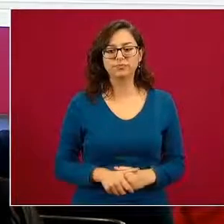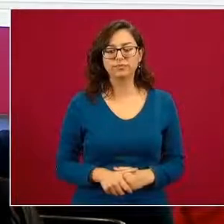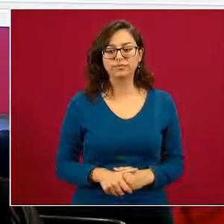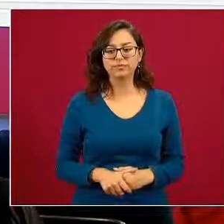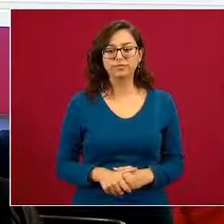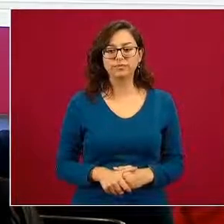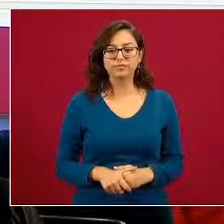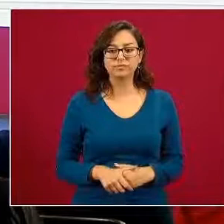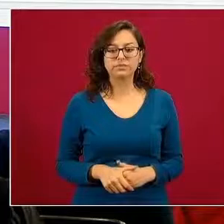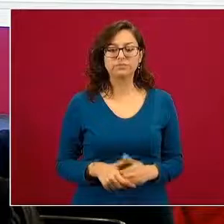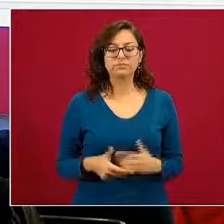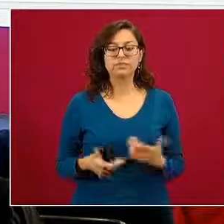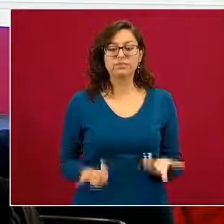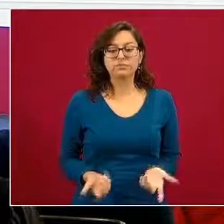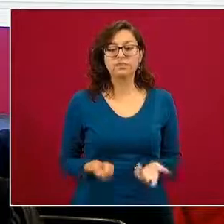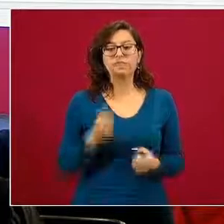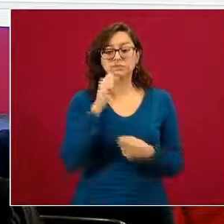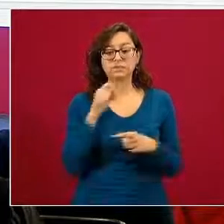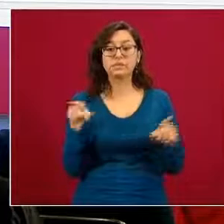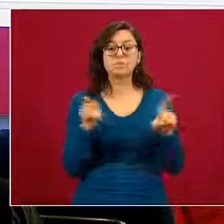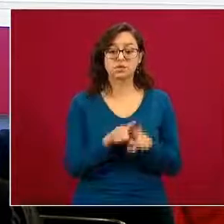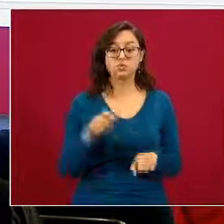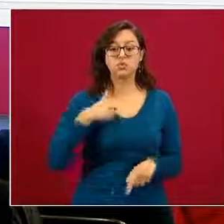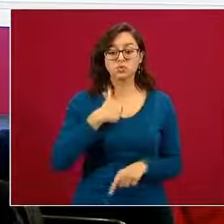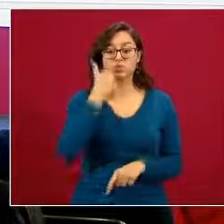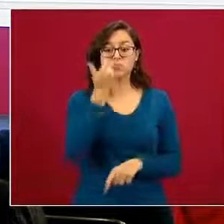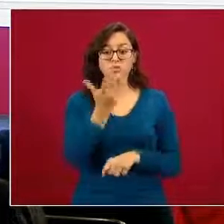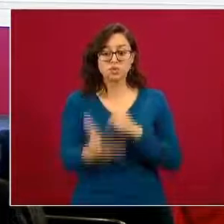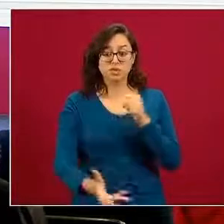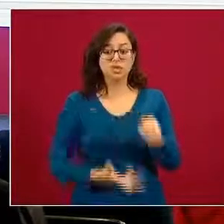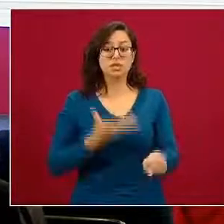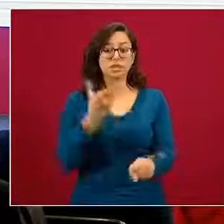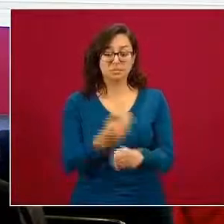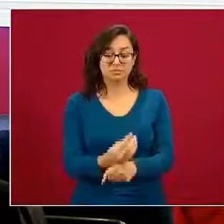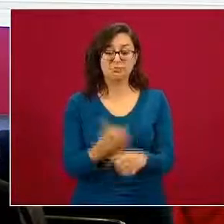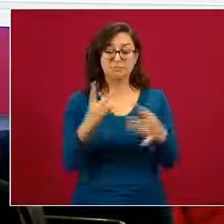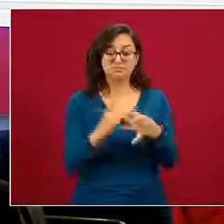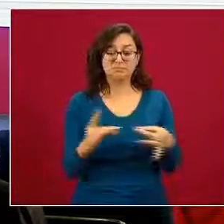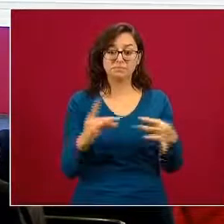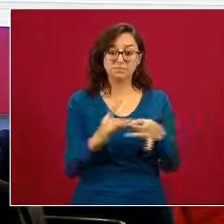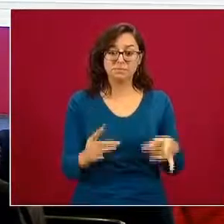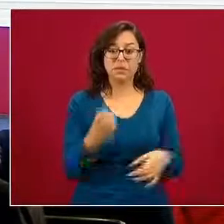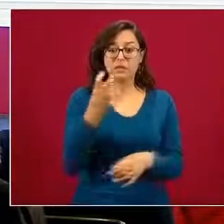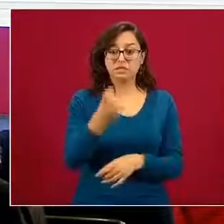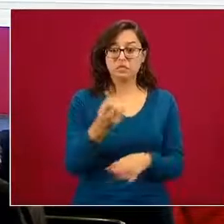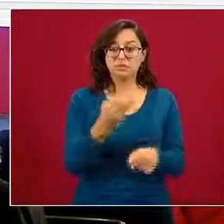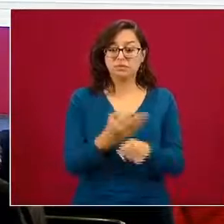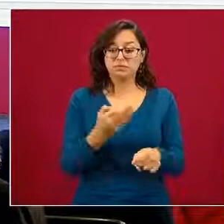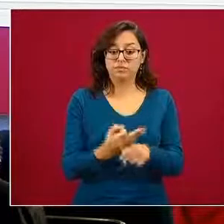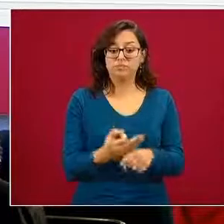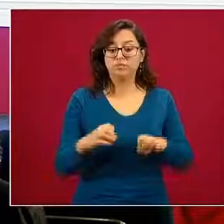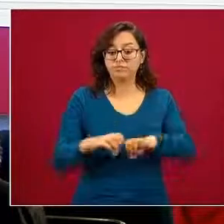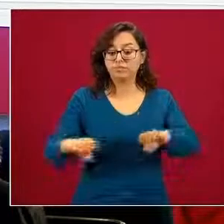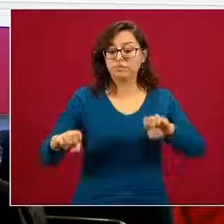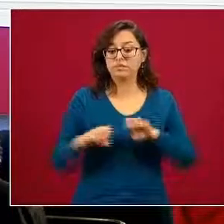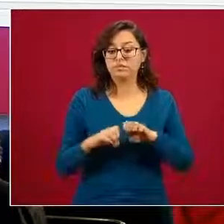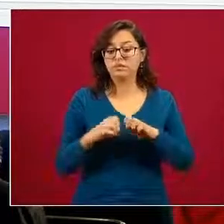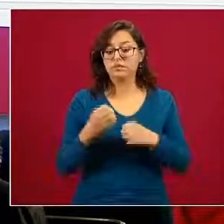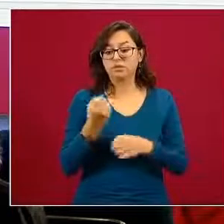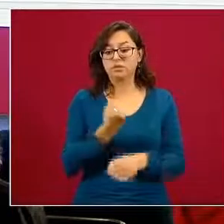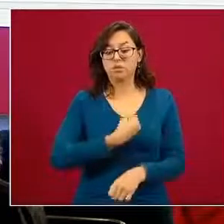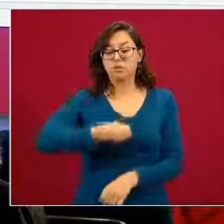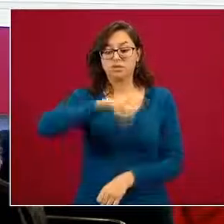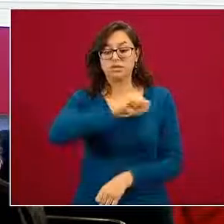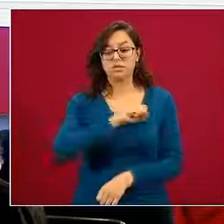Pero bueno lo que quería es también y creo que eso es lo que es parte del espíritu del equipo de la salud mental de la Secretaría